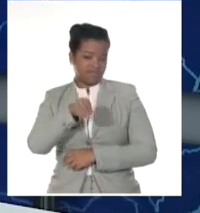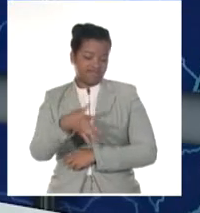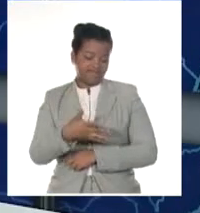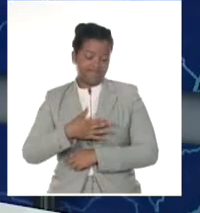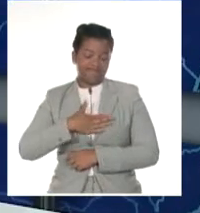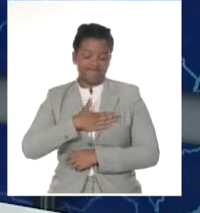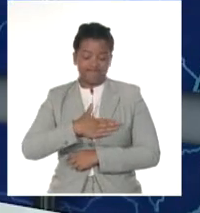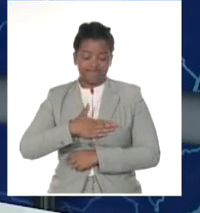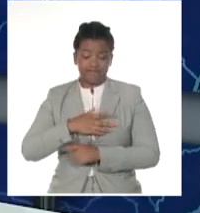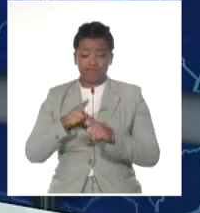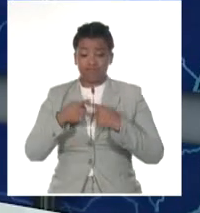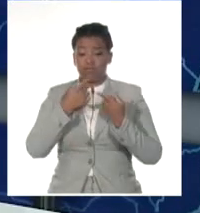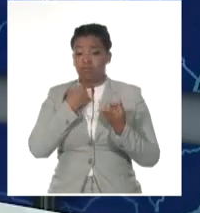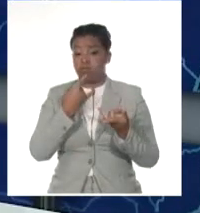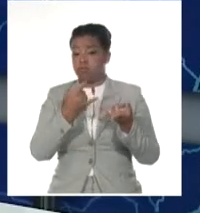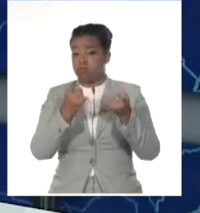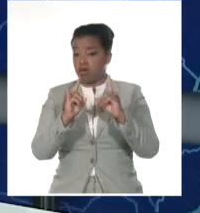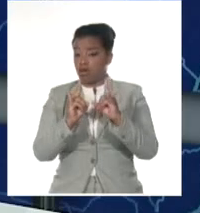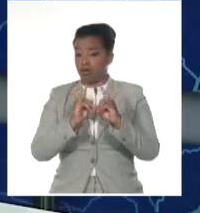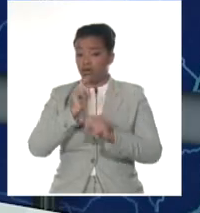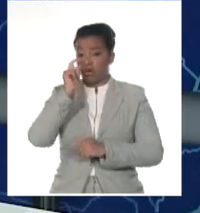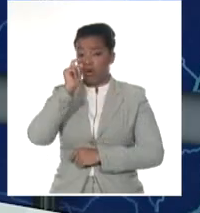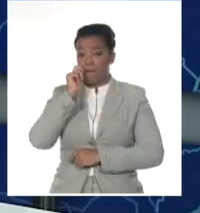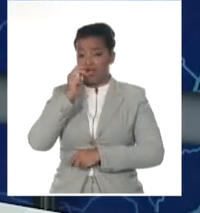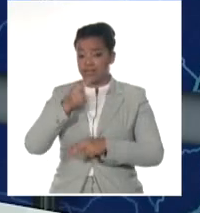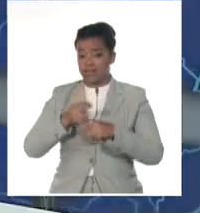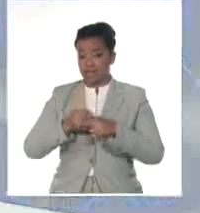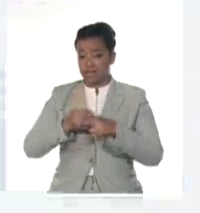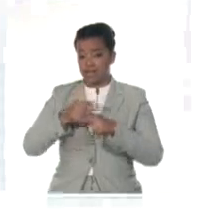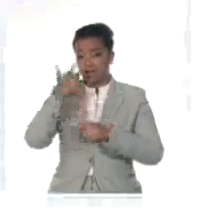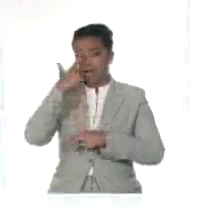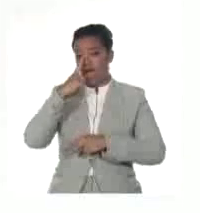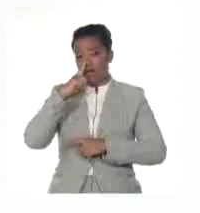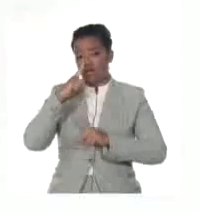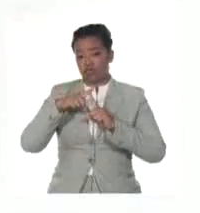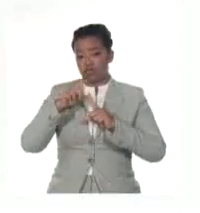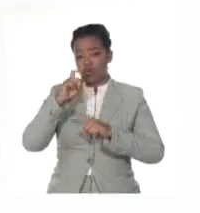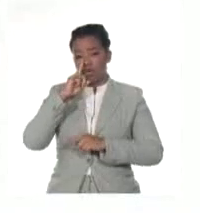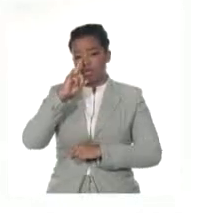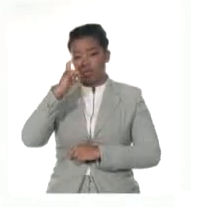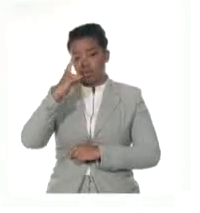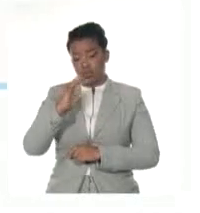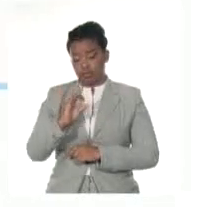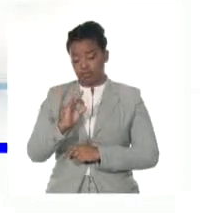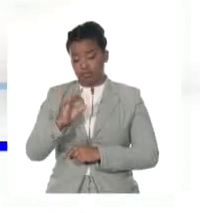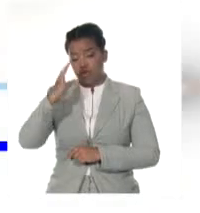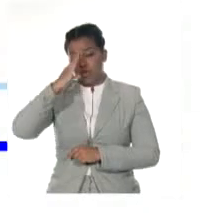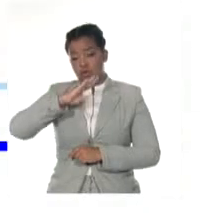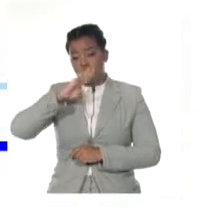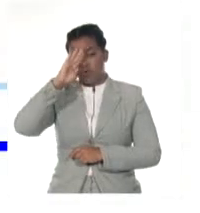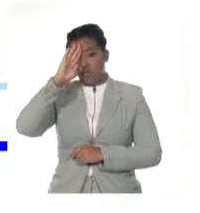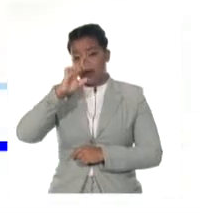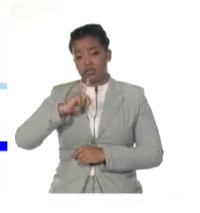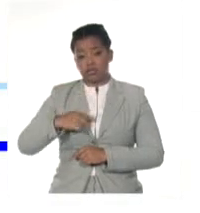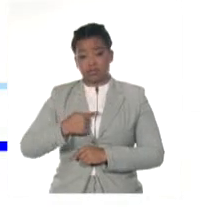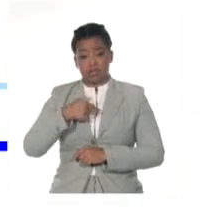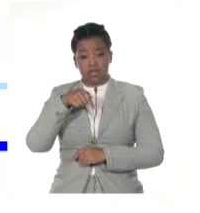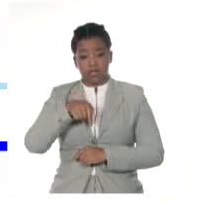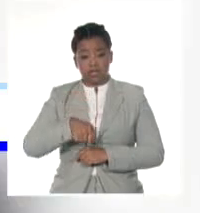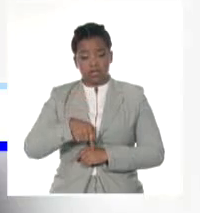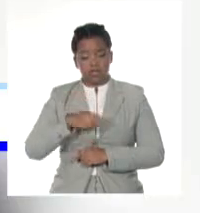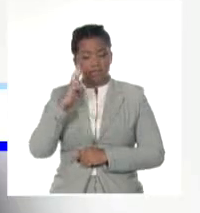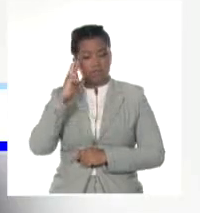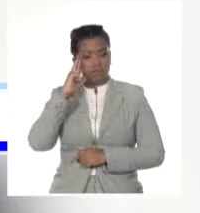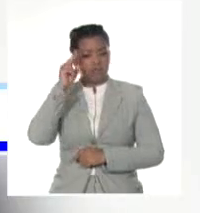condolencia por el fallecimiento de Antonio del Conde. Desde Cuba agradecida lamentamos el deceso en México del legendario Antonio del